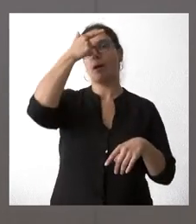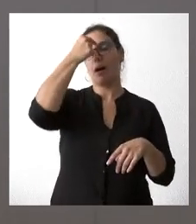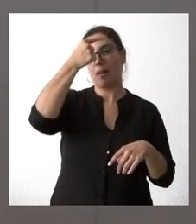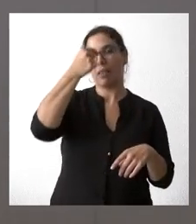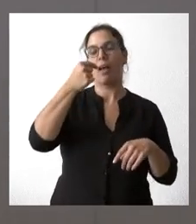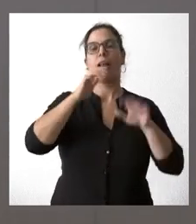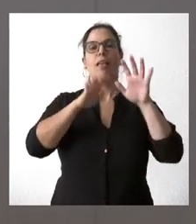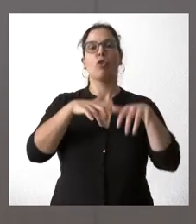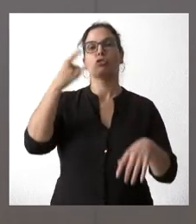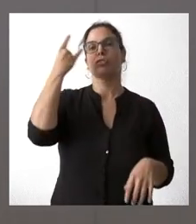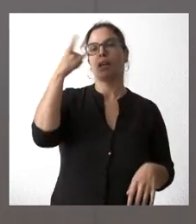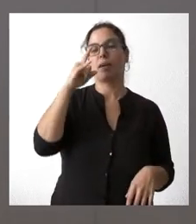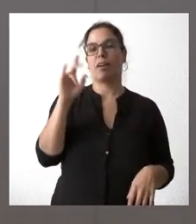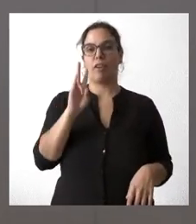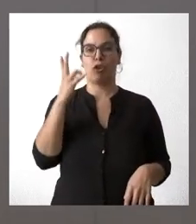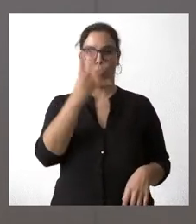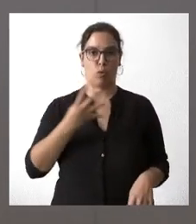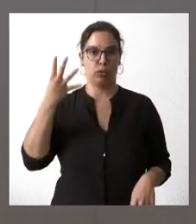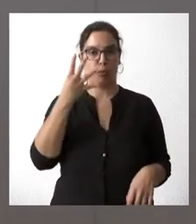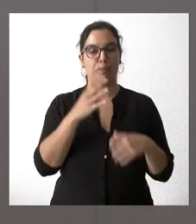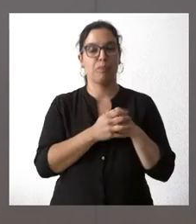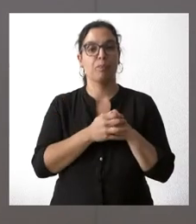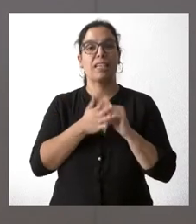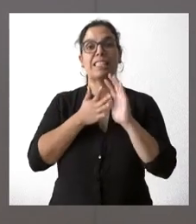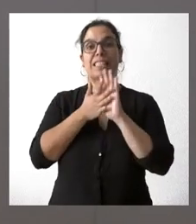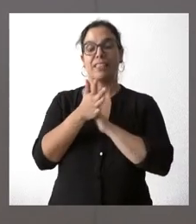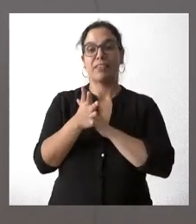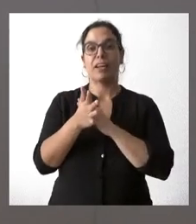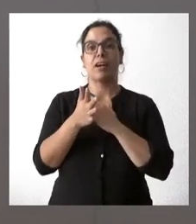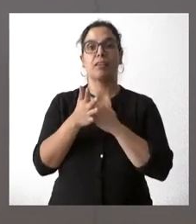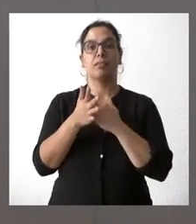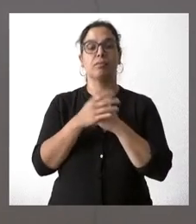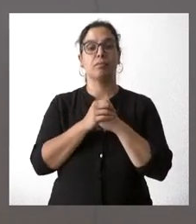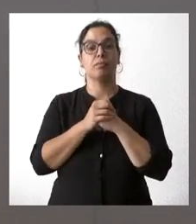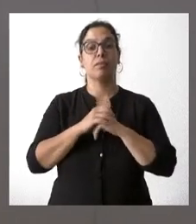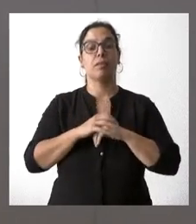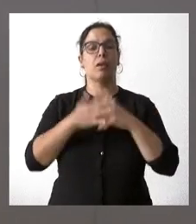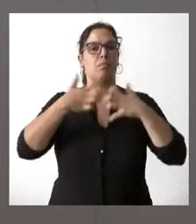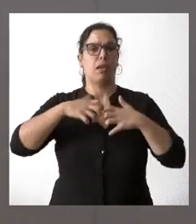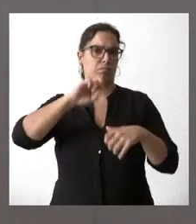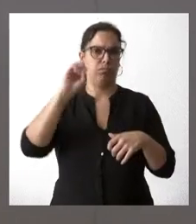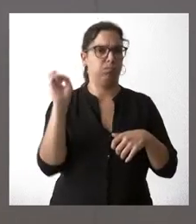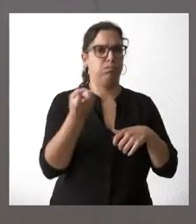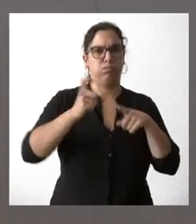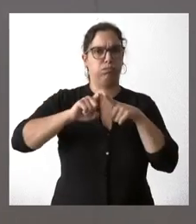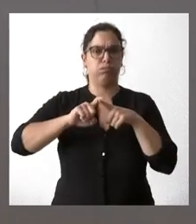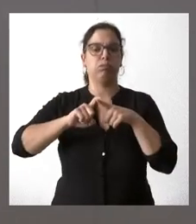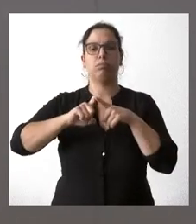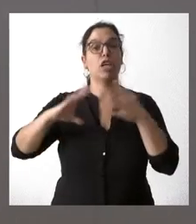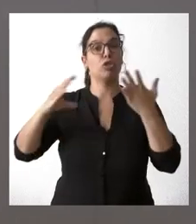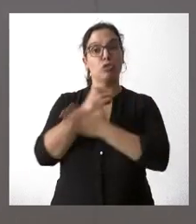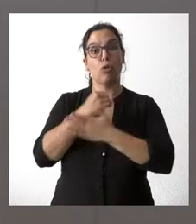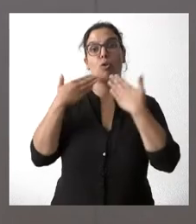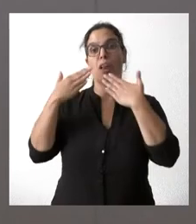Salamanca y Valladolid. Estamos hablando de equipos de muy distinta naturaleza y todos ellos financiados con fondos